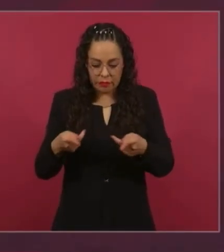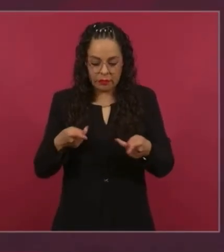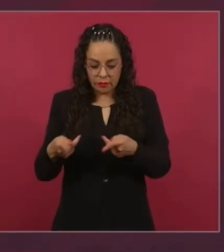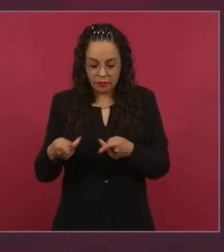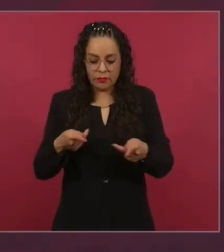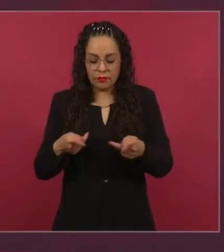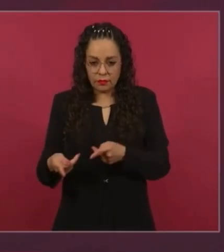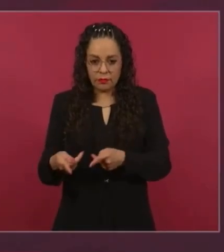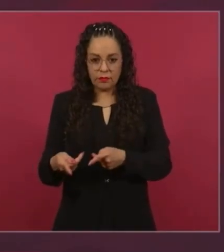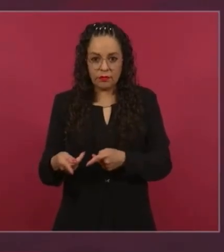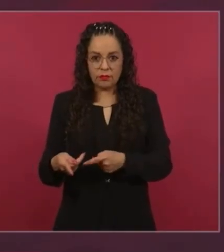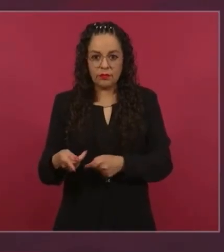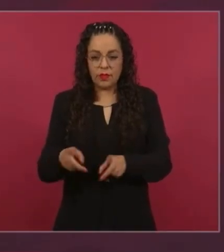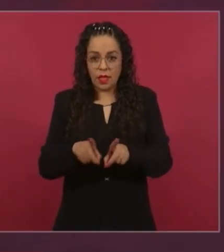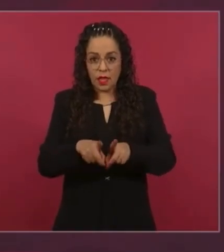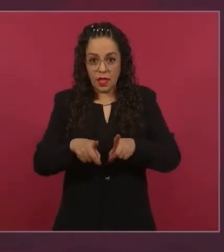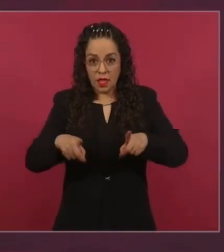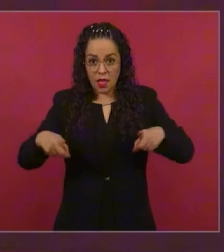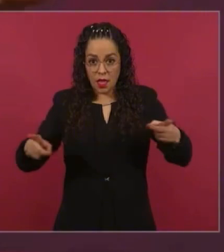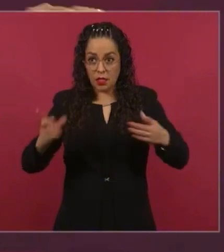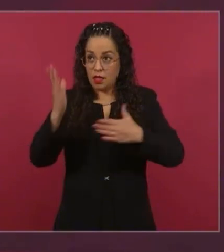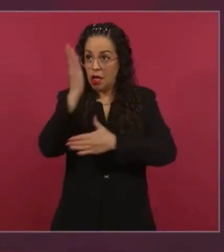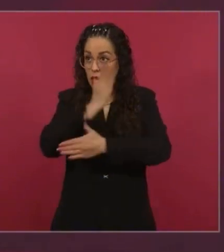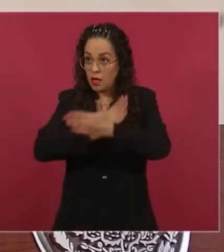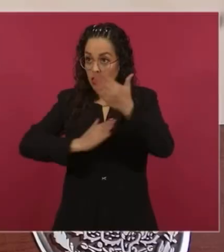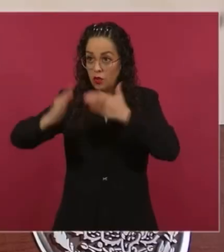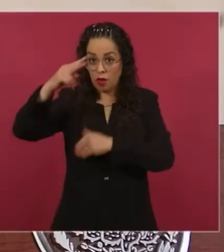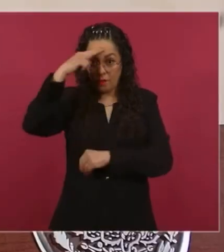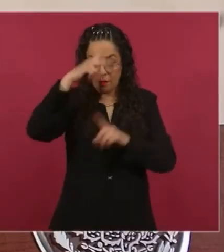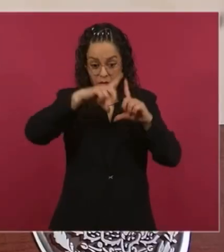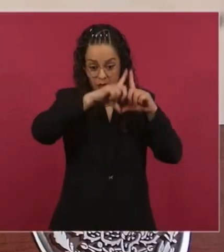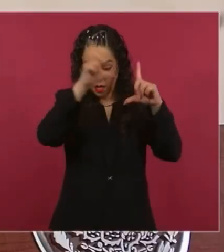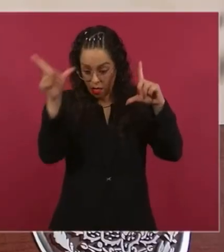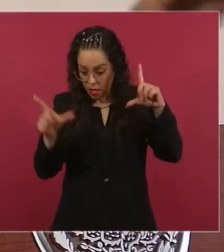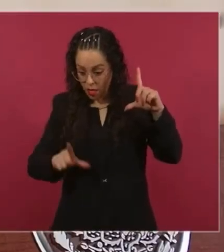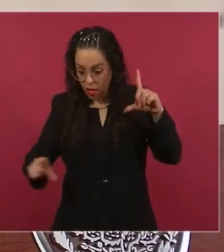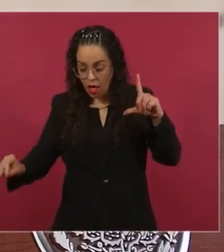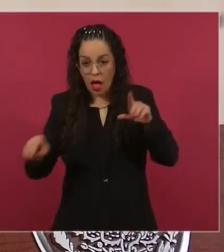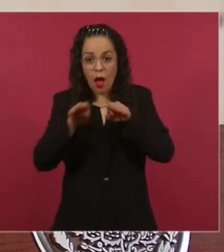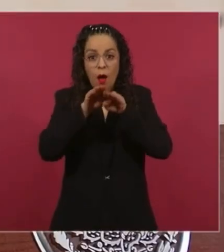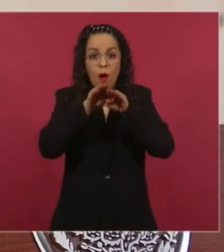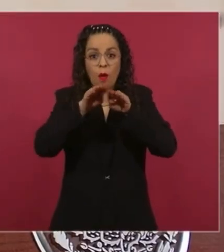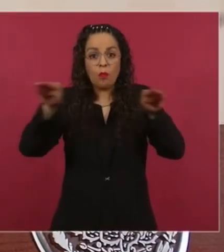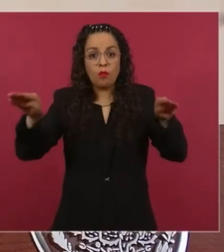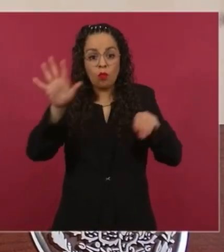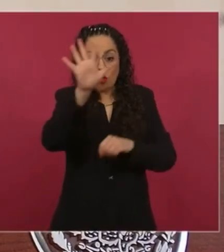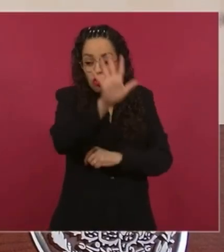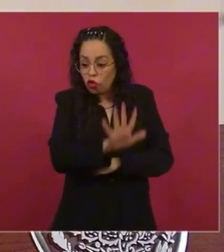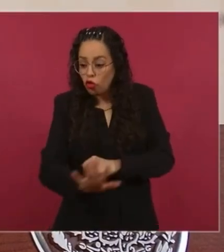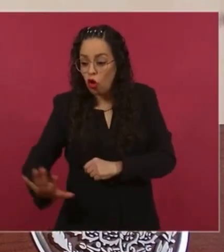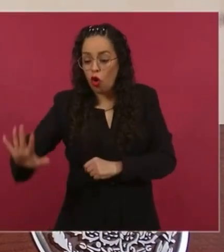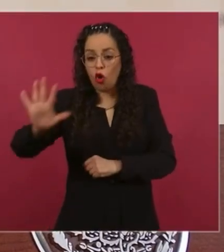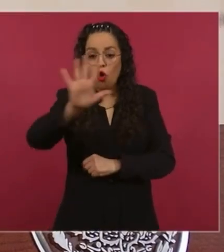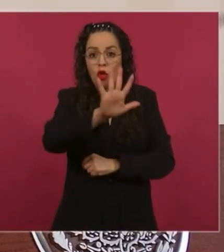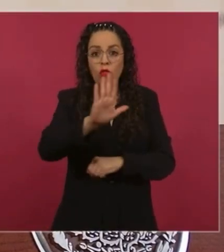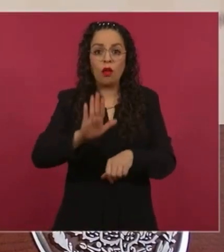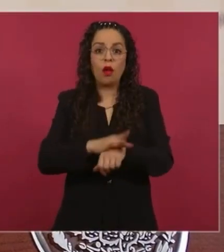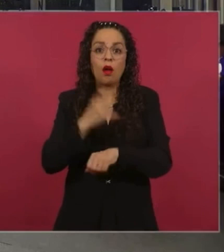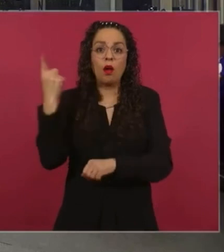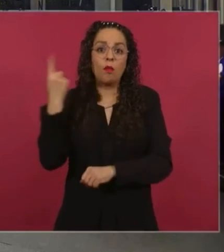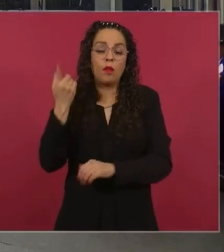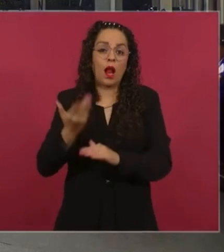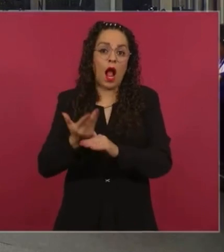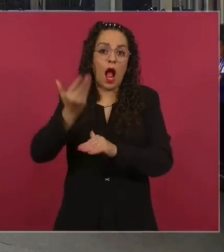horizontal. Todo el país había un desnivel, crecía el